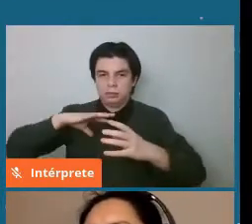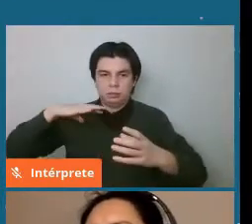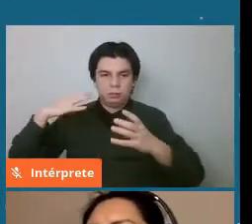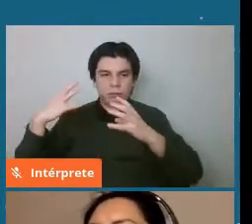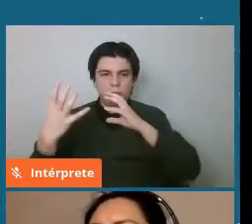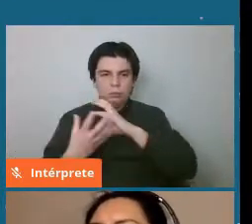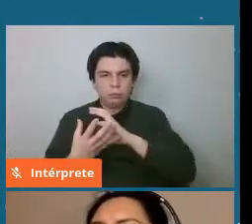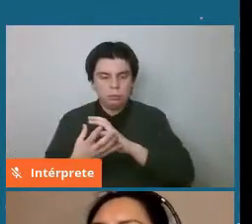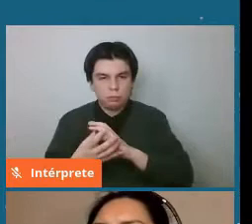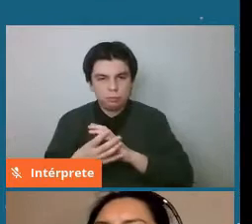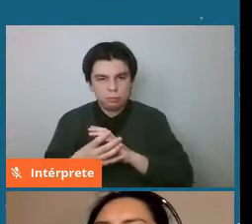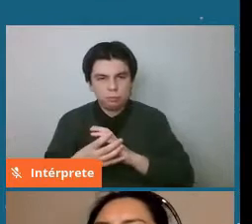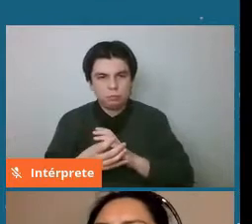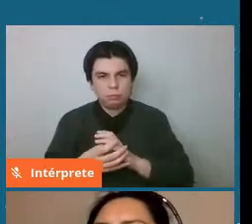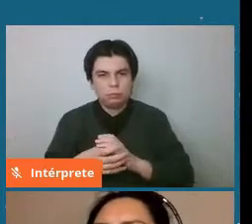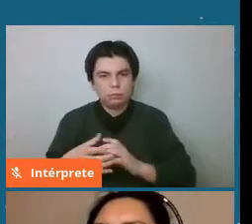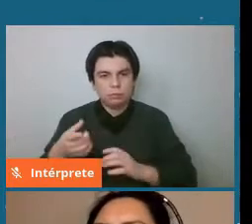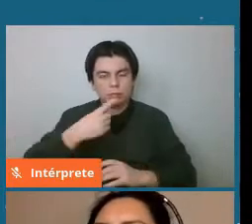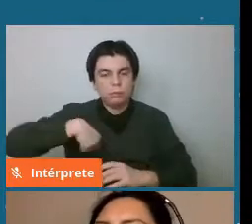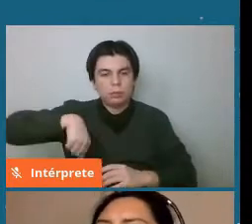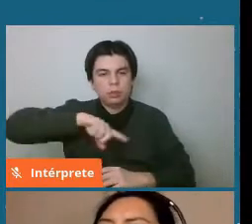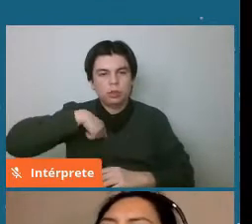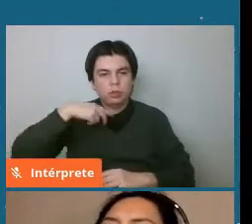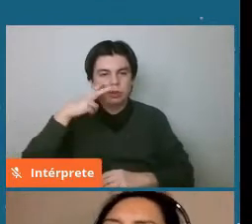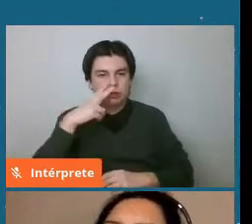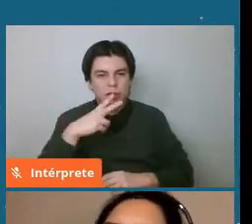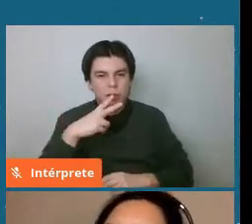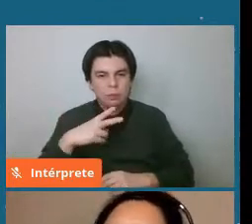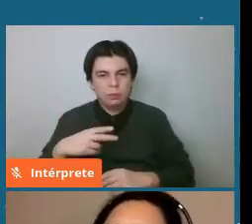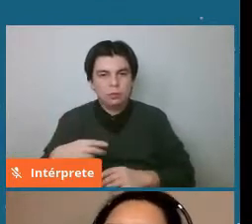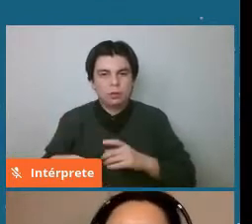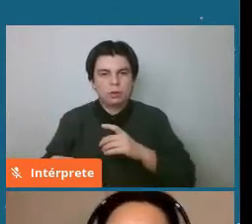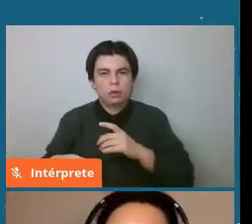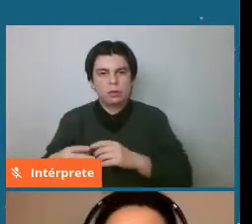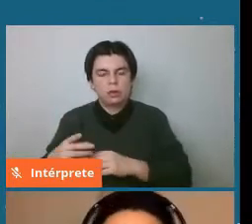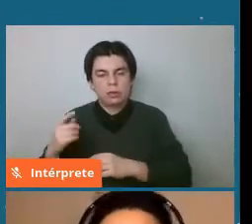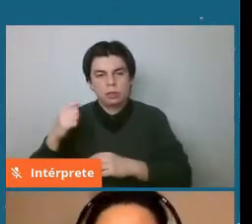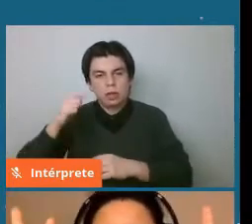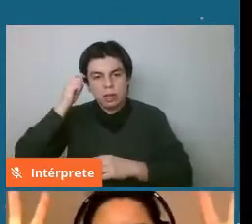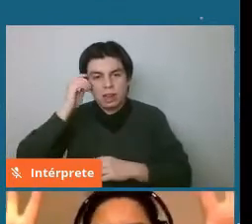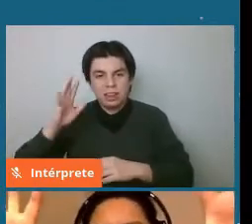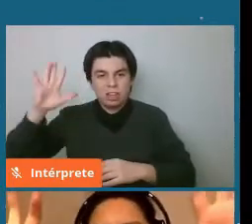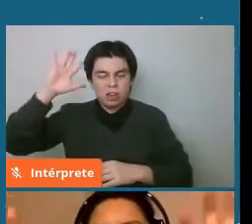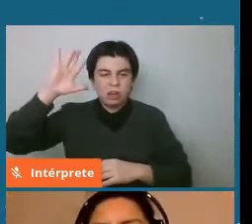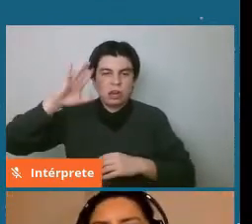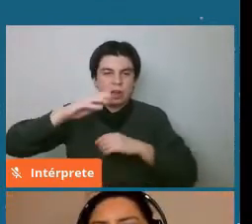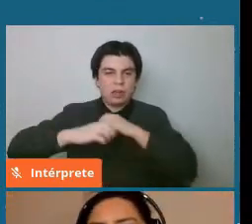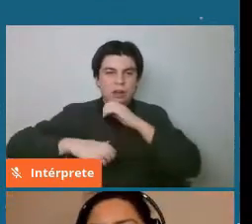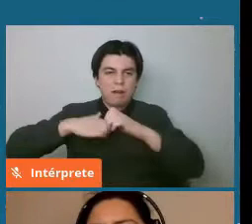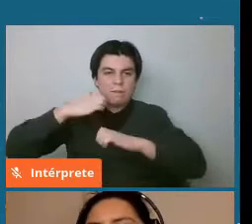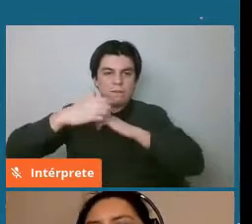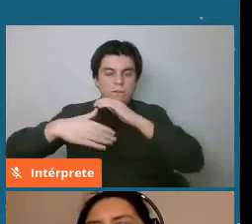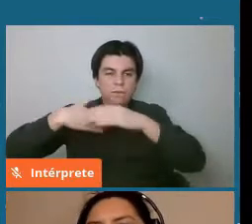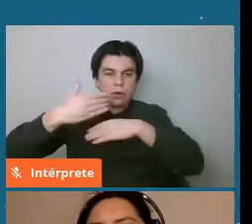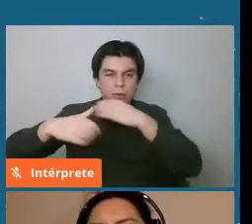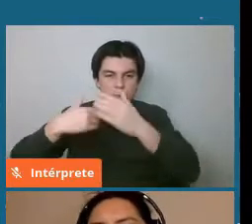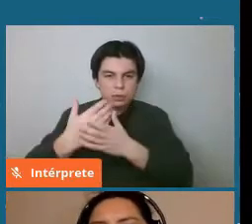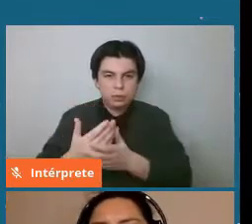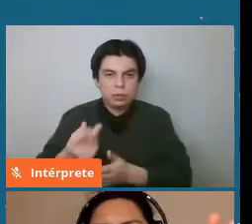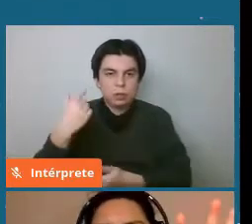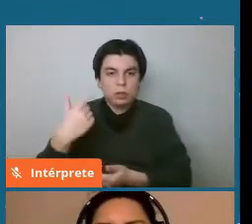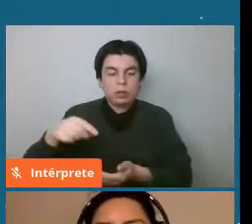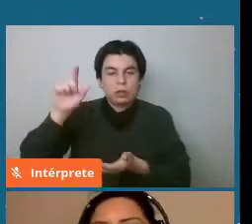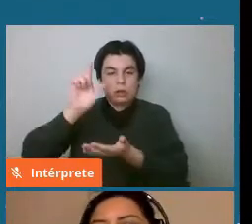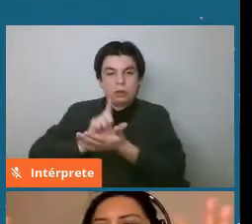lo que vemos entonces que la teoría de formación in situ o sea que el material se genere en el lugar